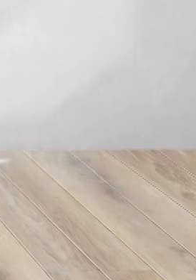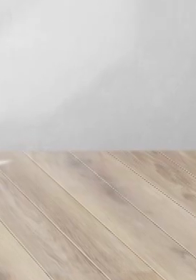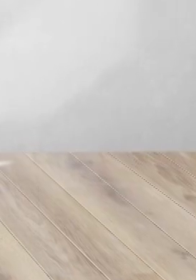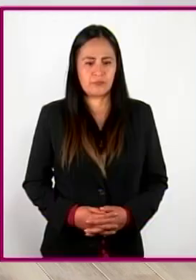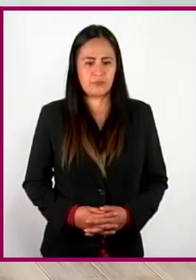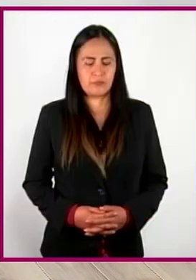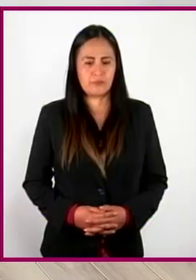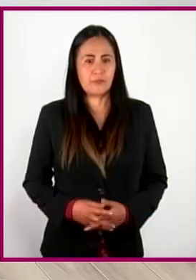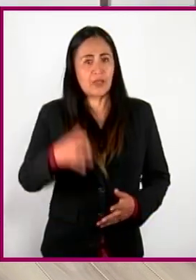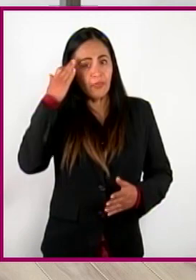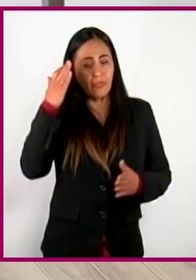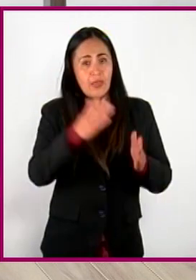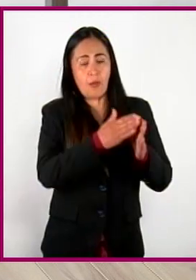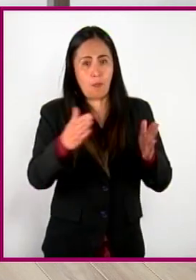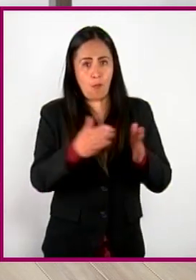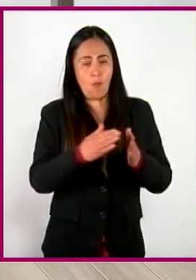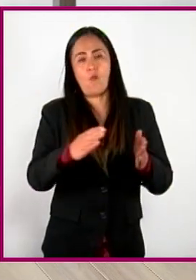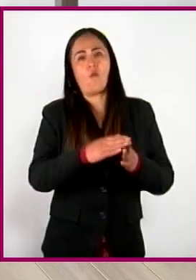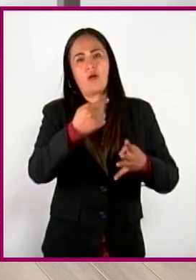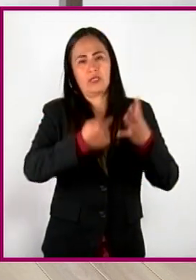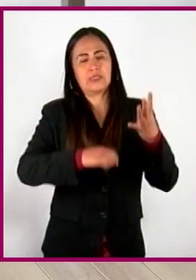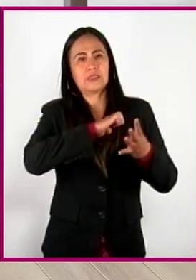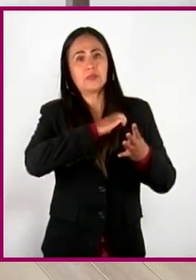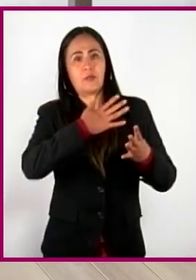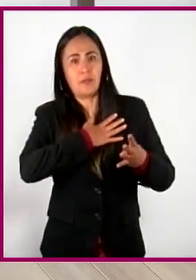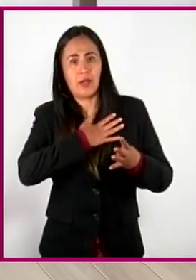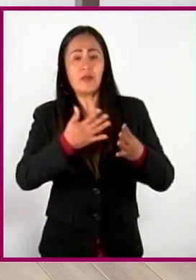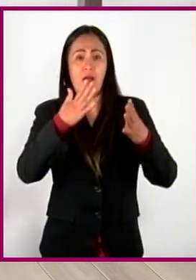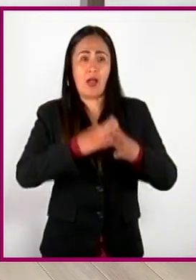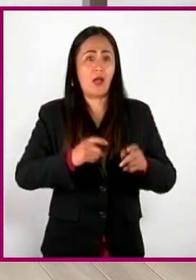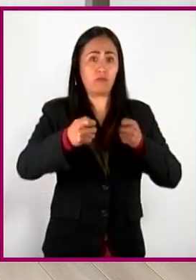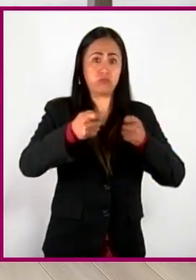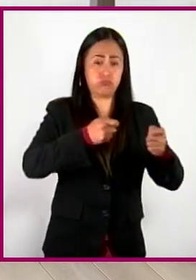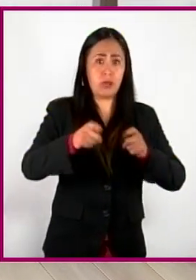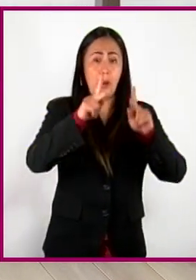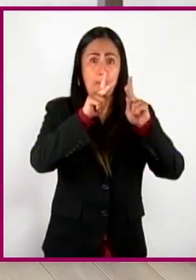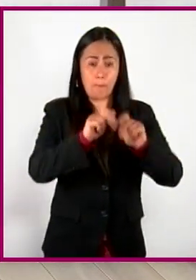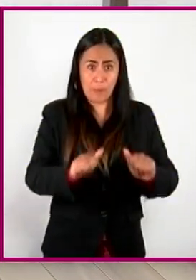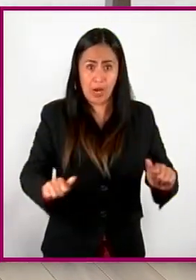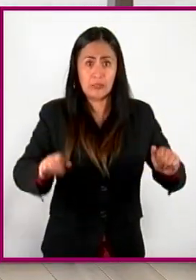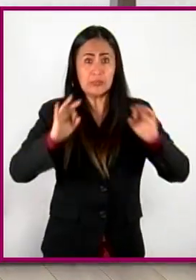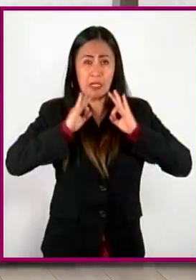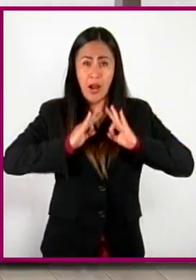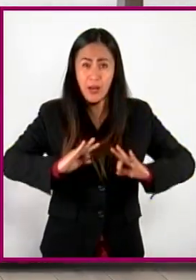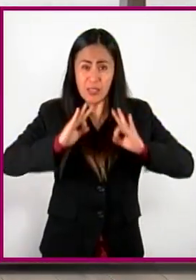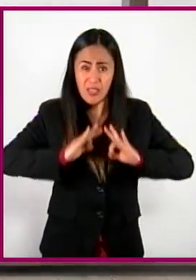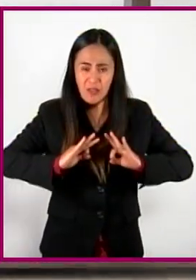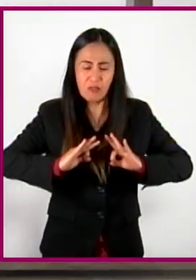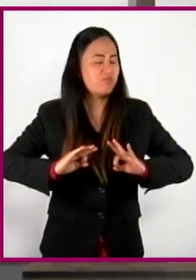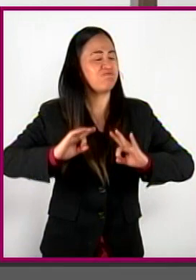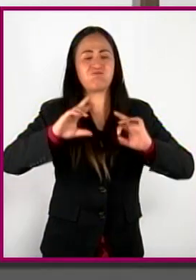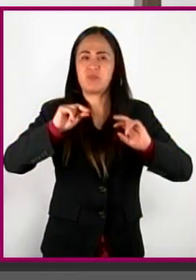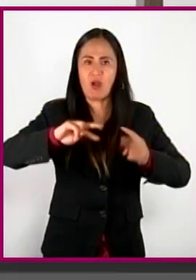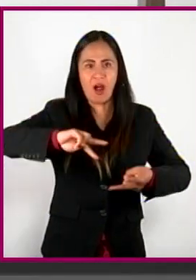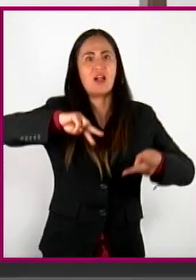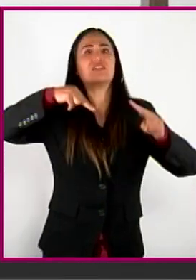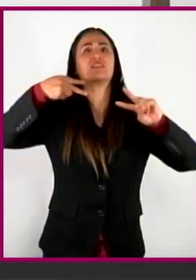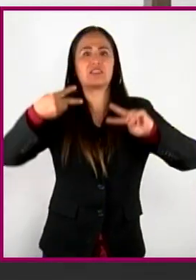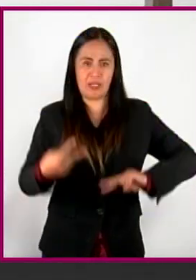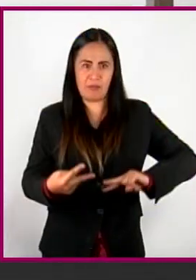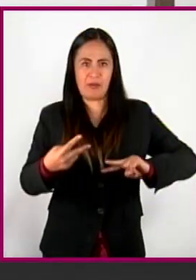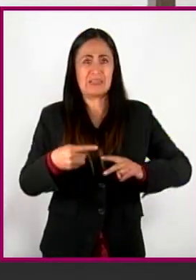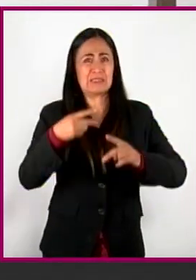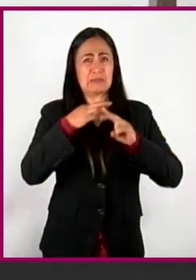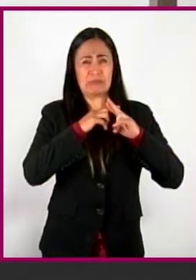La etapa colonial no fue un proceso civilizatorio pacífico, todo lo contrario. Prácticamente en cada década de los